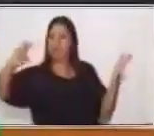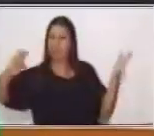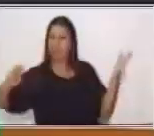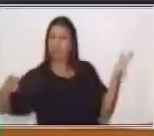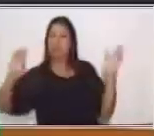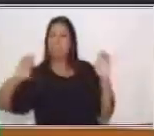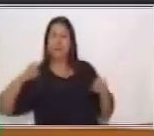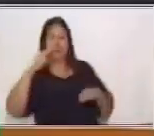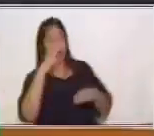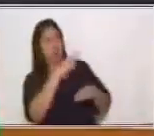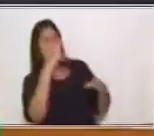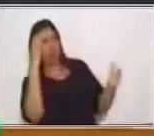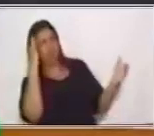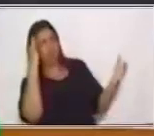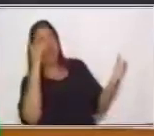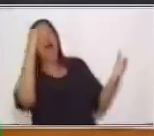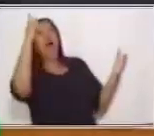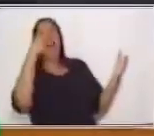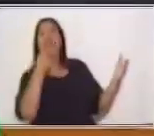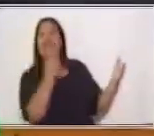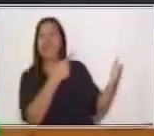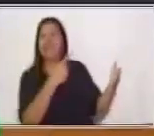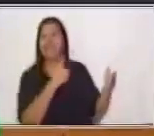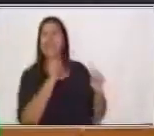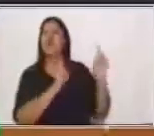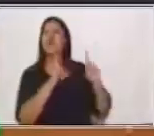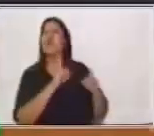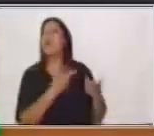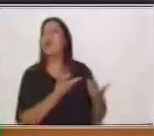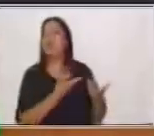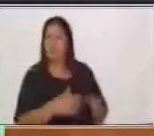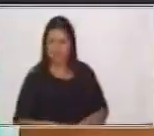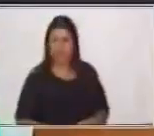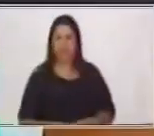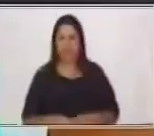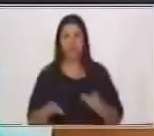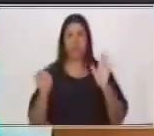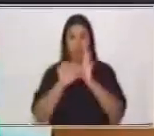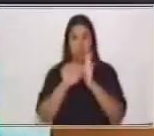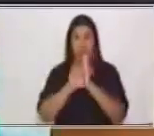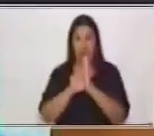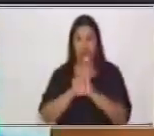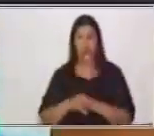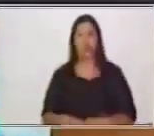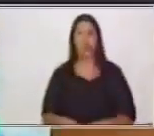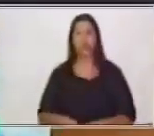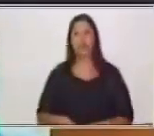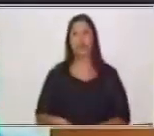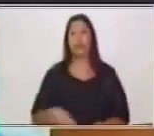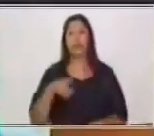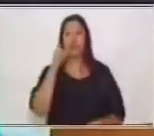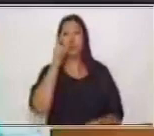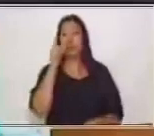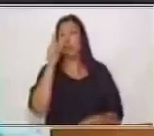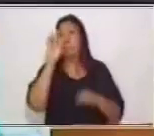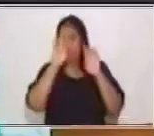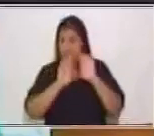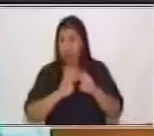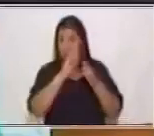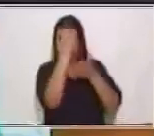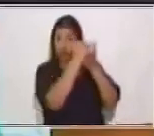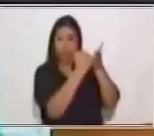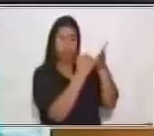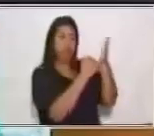Vamos a hacer nada más un dibujo para que tú puedas ver. Entonces, por ejemplo, el que empieza a dibujar, empieza a hacer su dibujo.